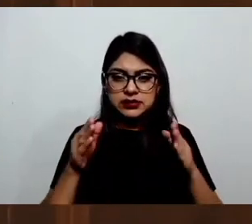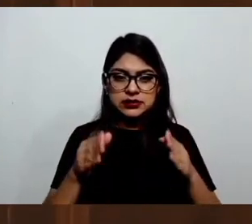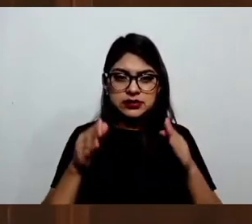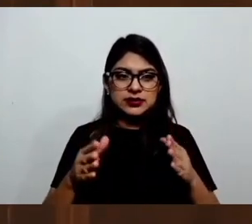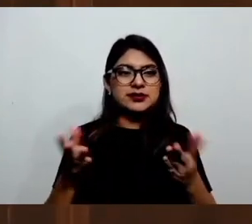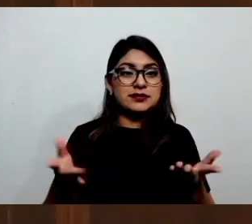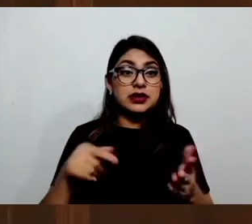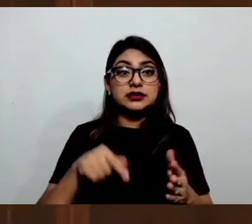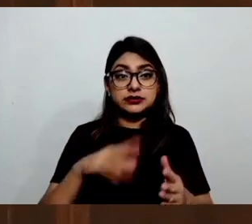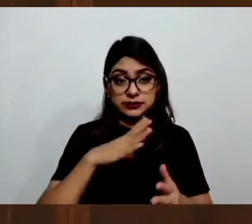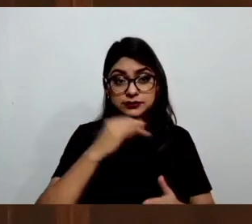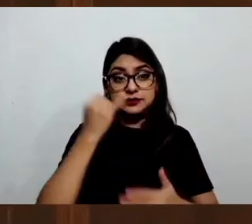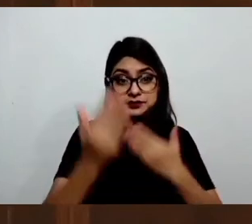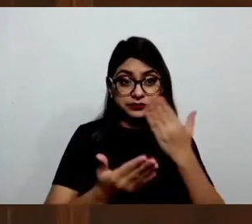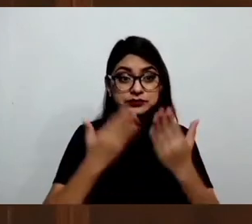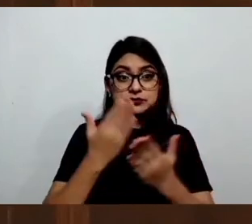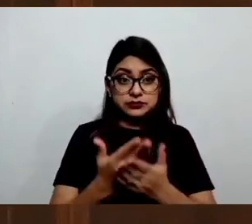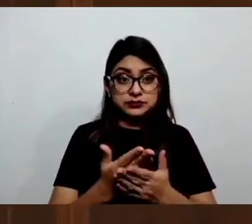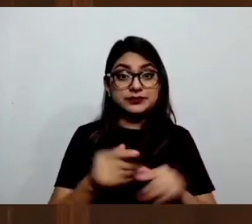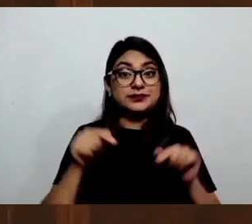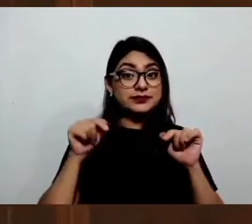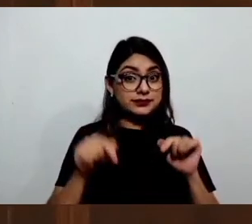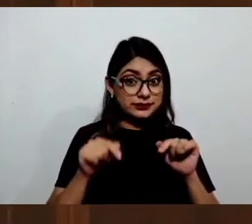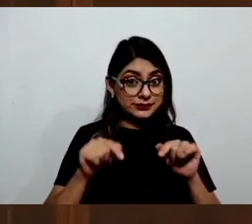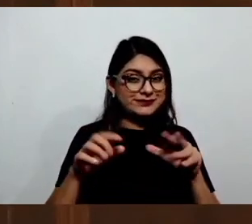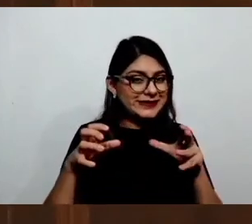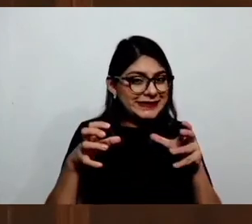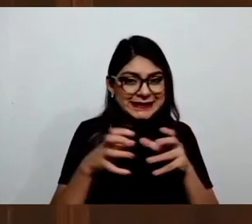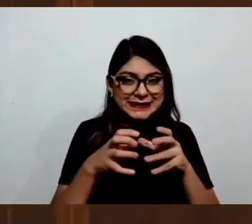nada más de esta legislatura,